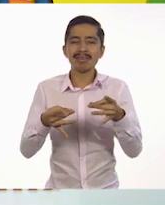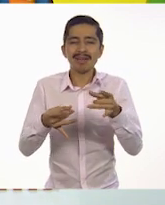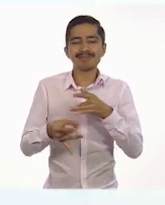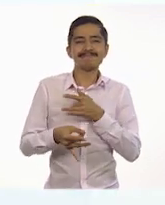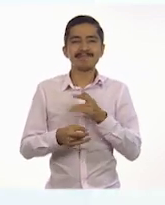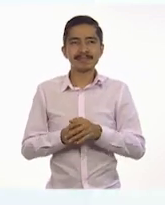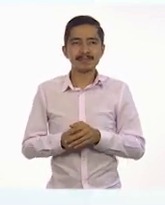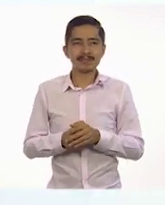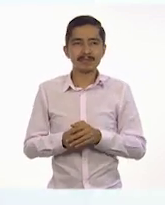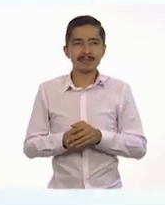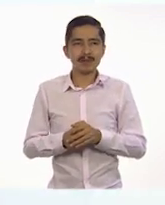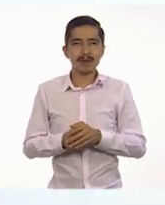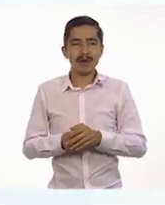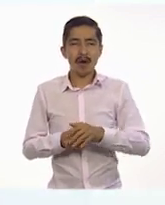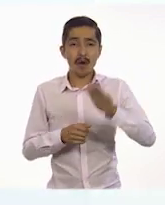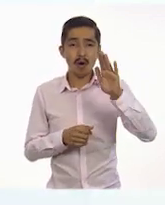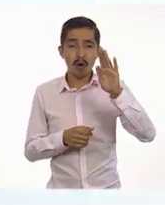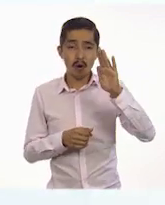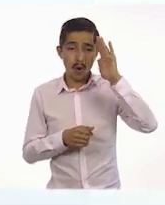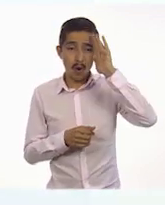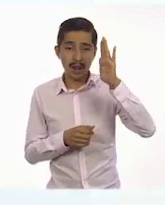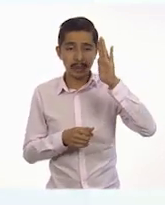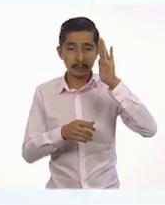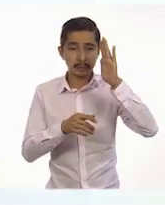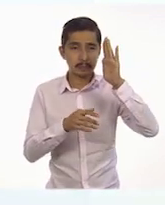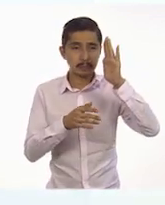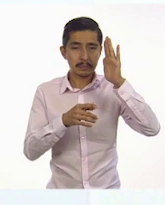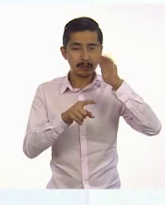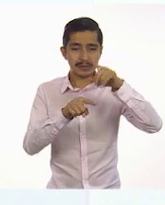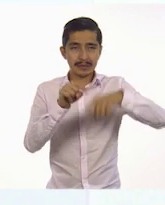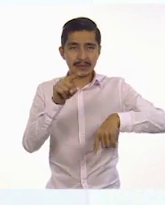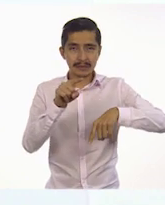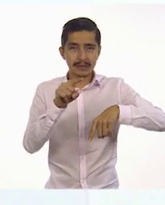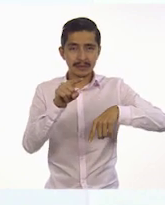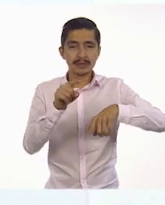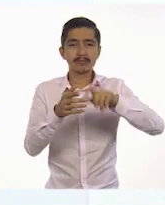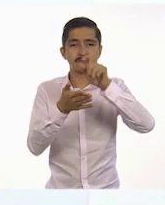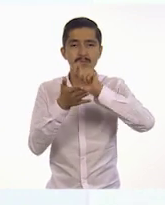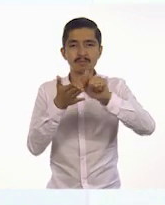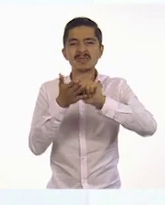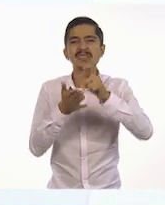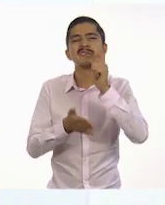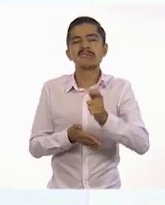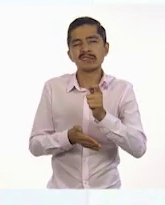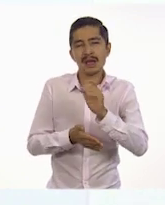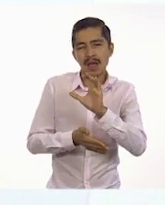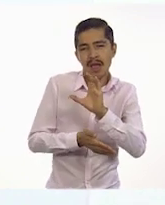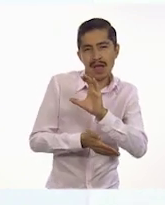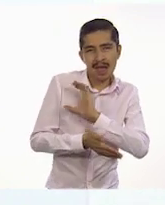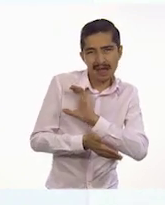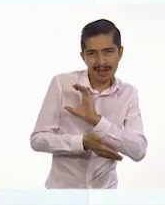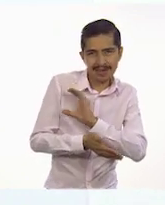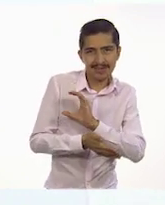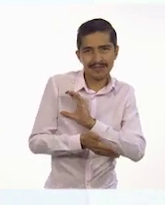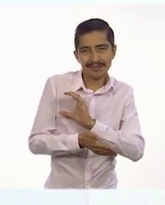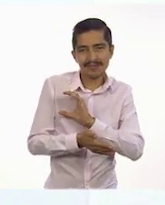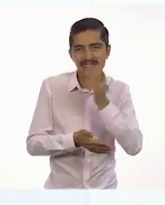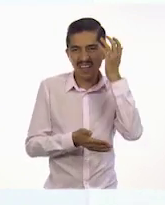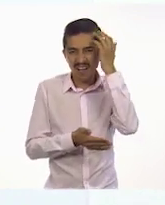tachar el hola? Sí. Y voy a escribir querida Leona.